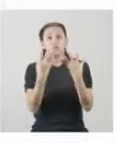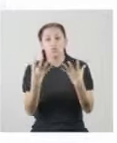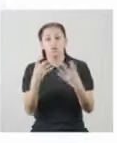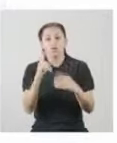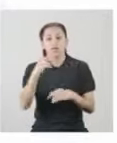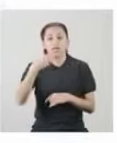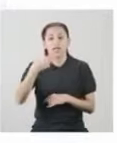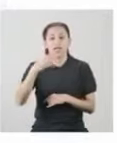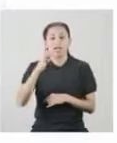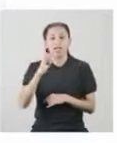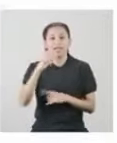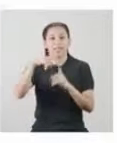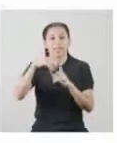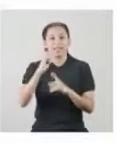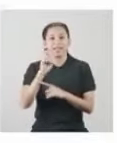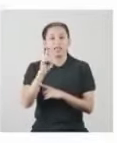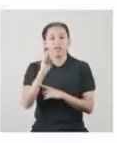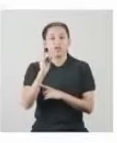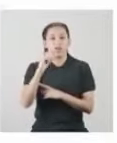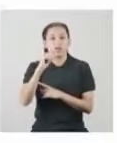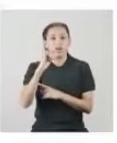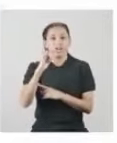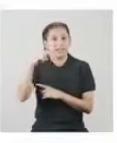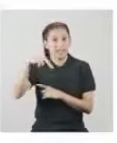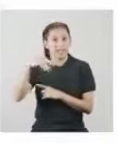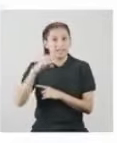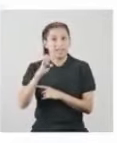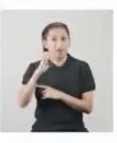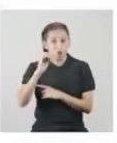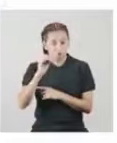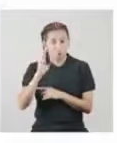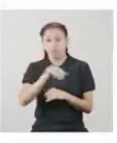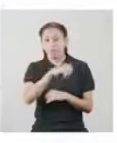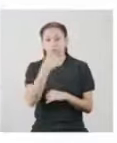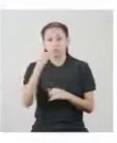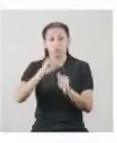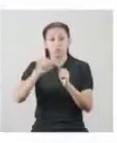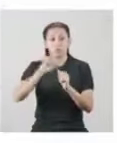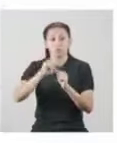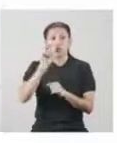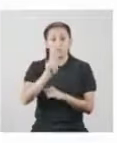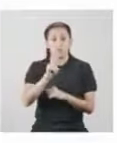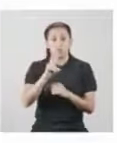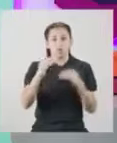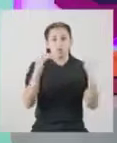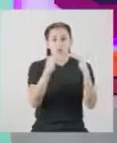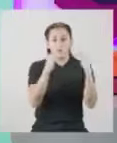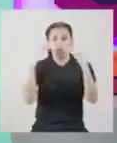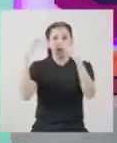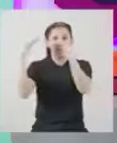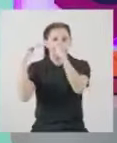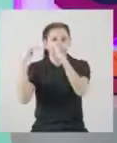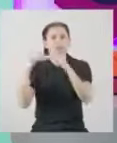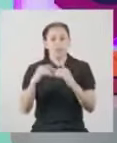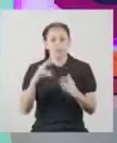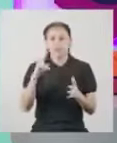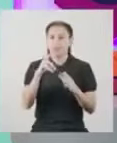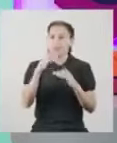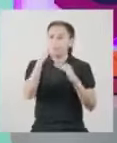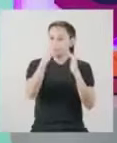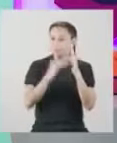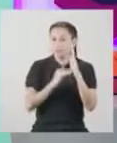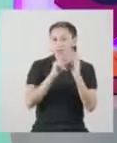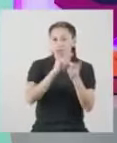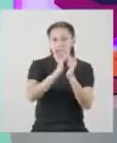son heterogéneos En el grupo 2, las alturas se parecen entre sí Su